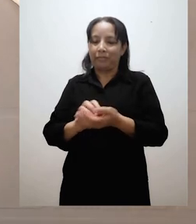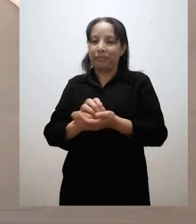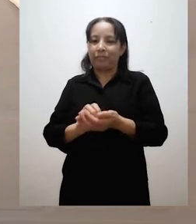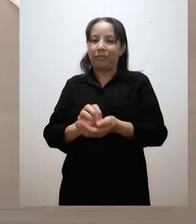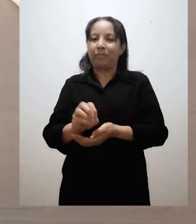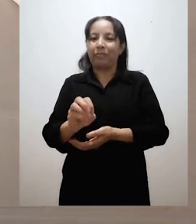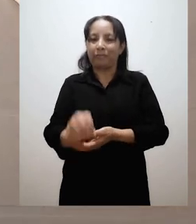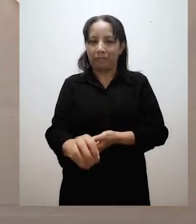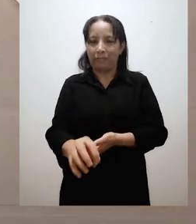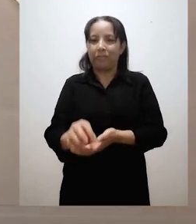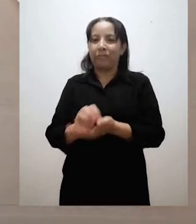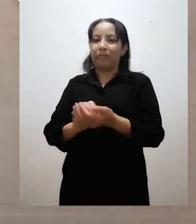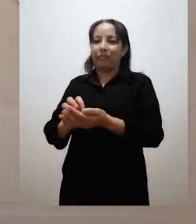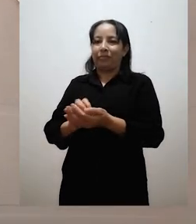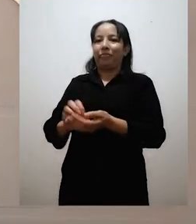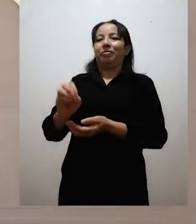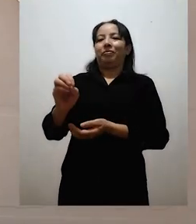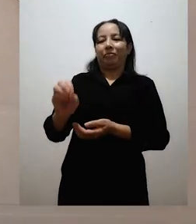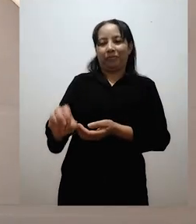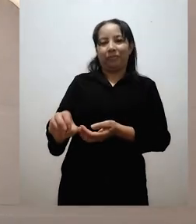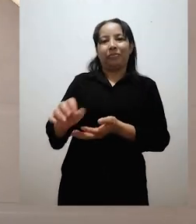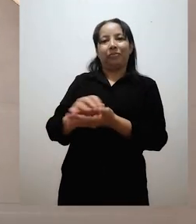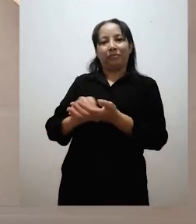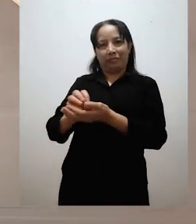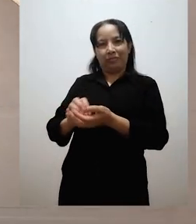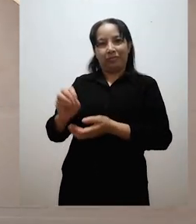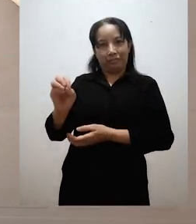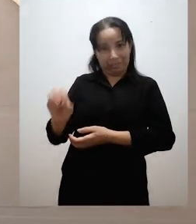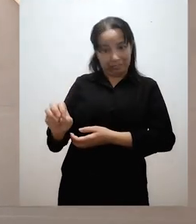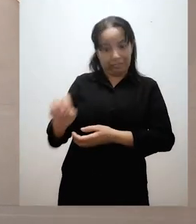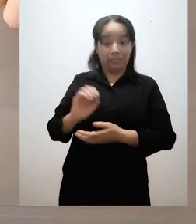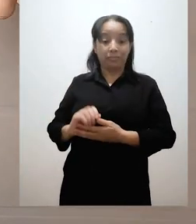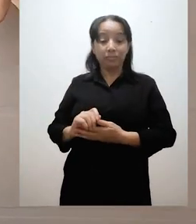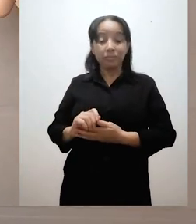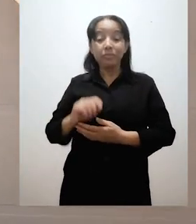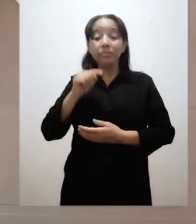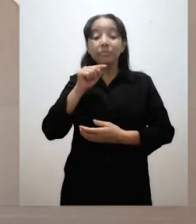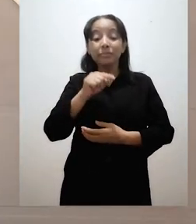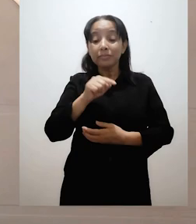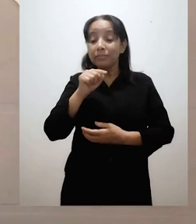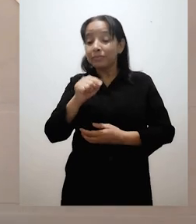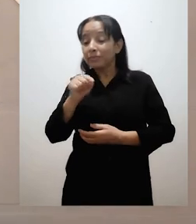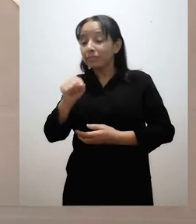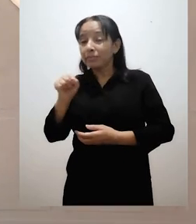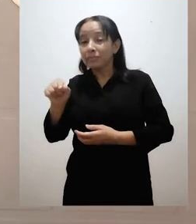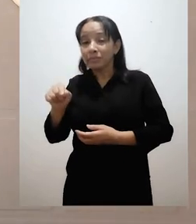Y luego, vamos a hacerle un huequito en el centro.